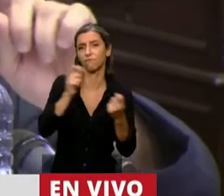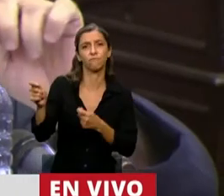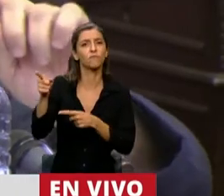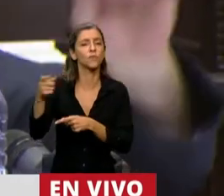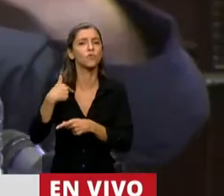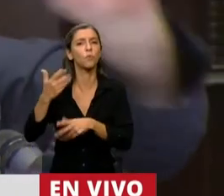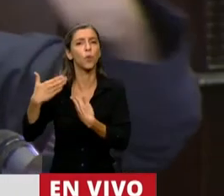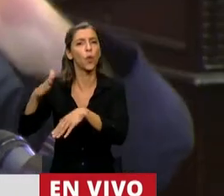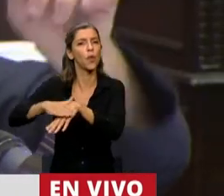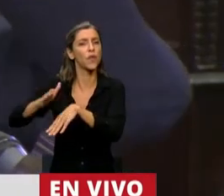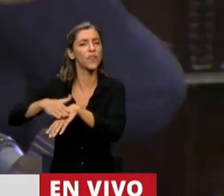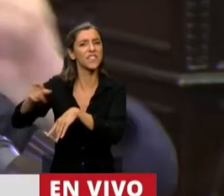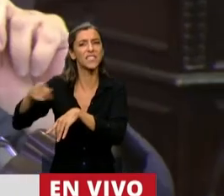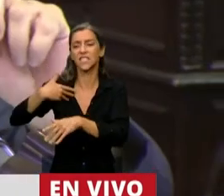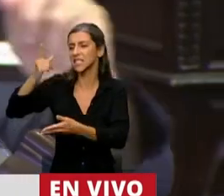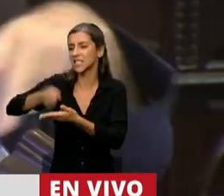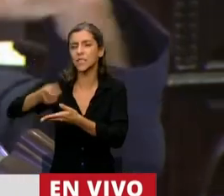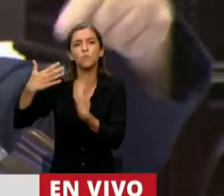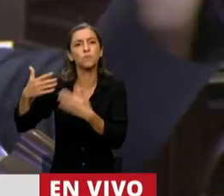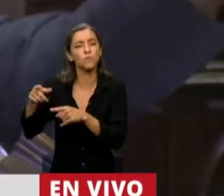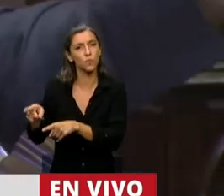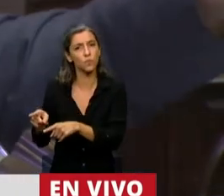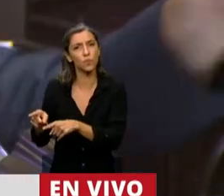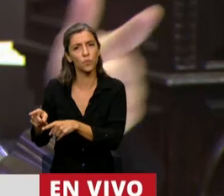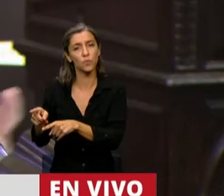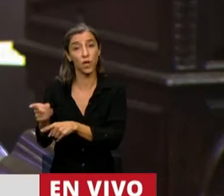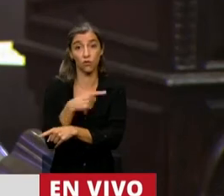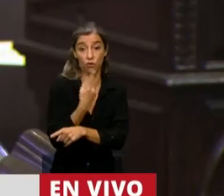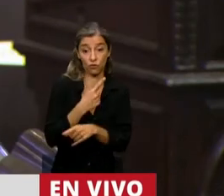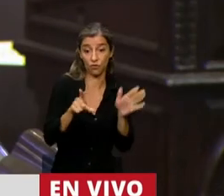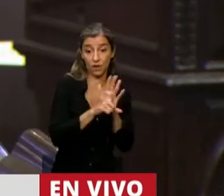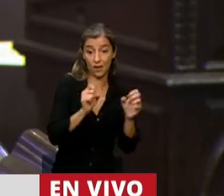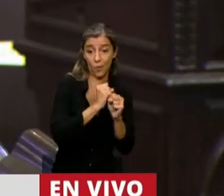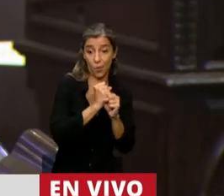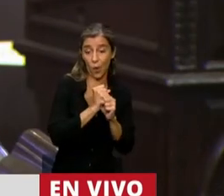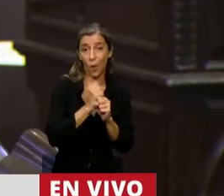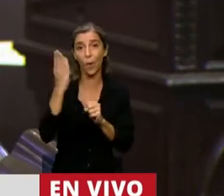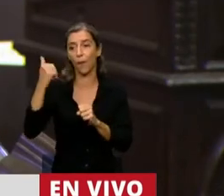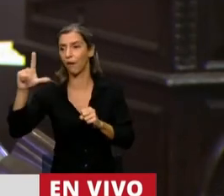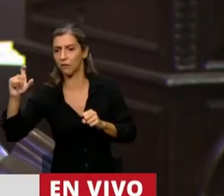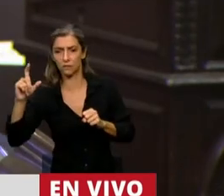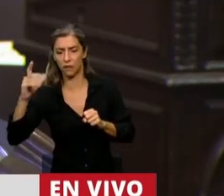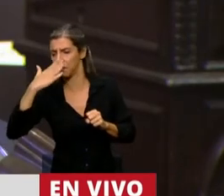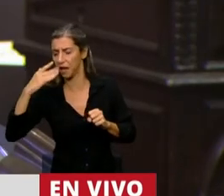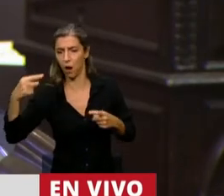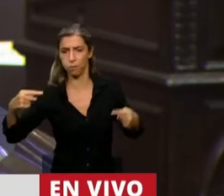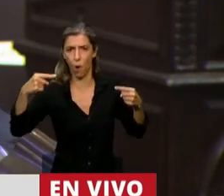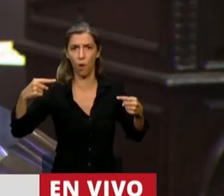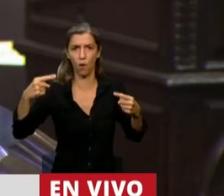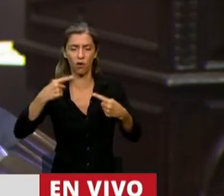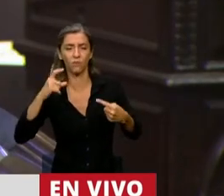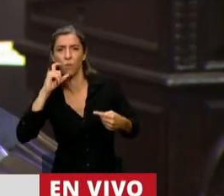para que haga y tome decisiones aún a contramano de leyes que hemos sancionado en este Congreso. Hay que recuperar esas facultades.